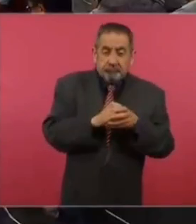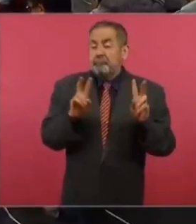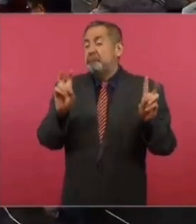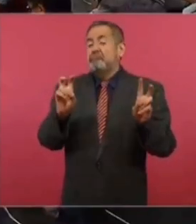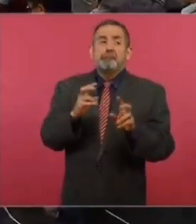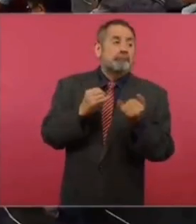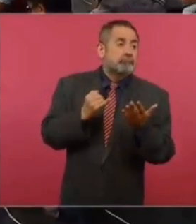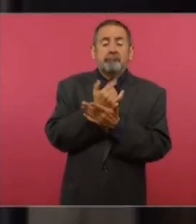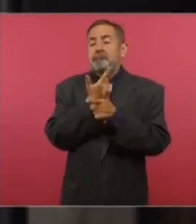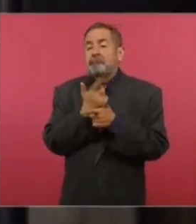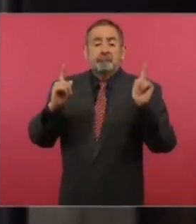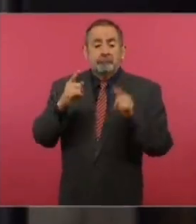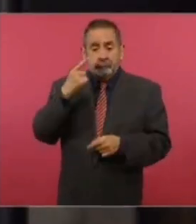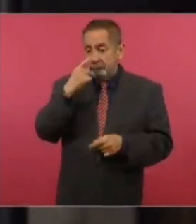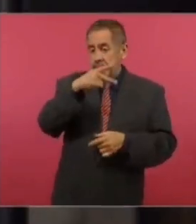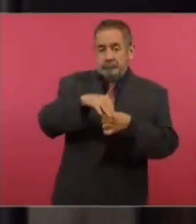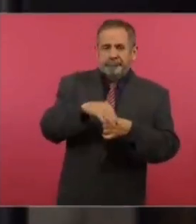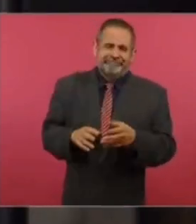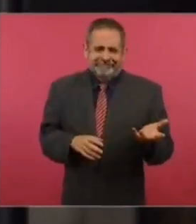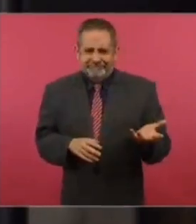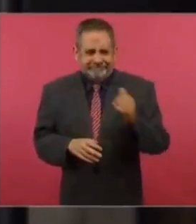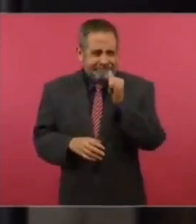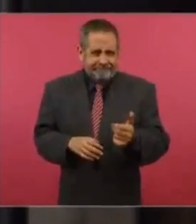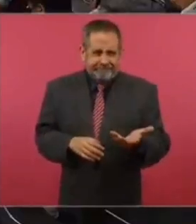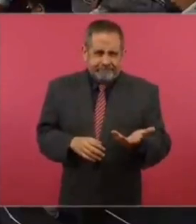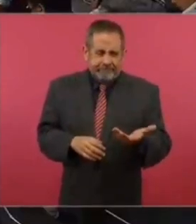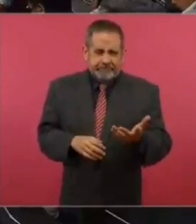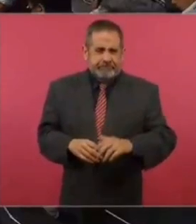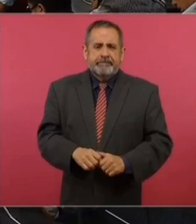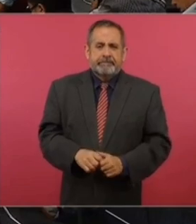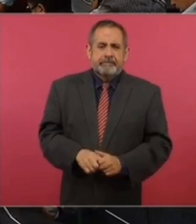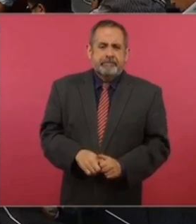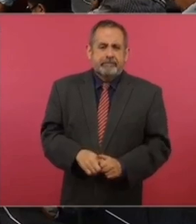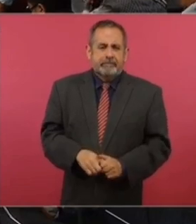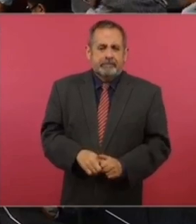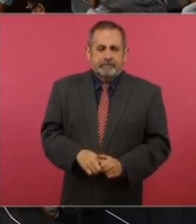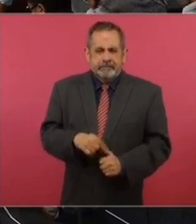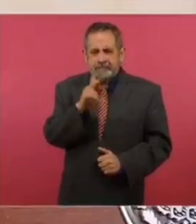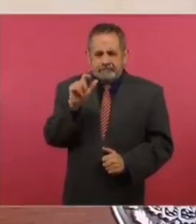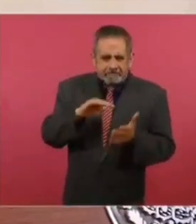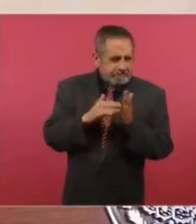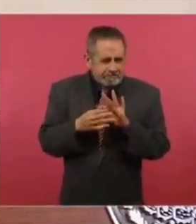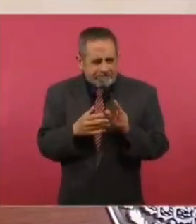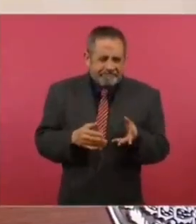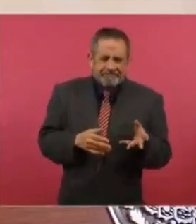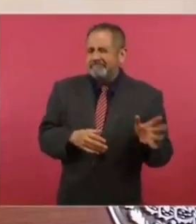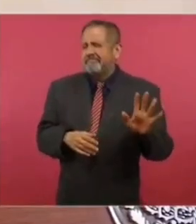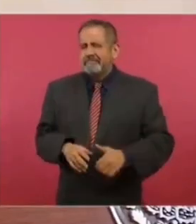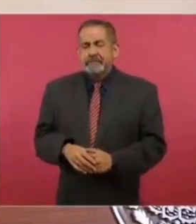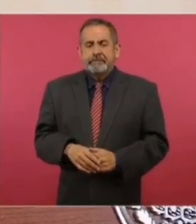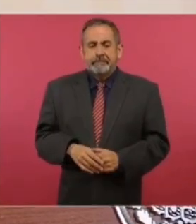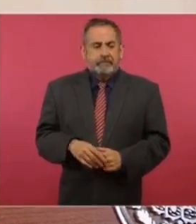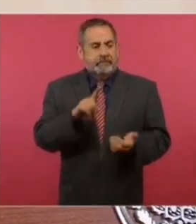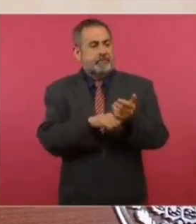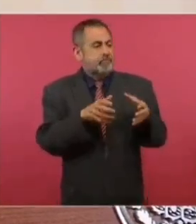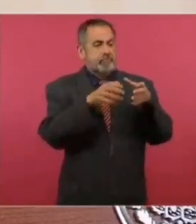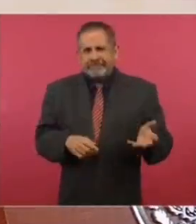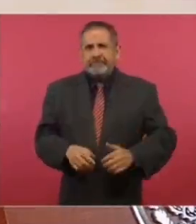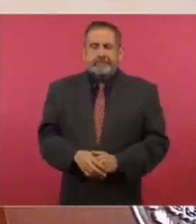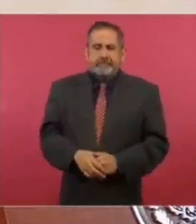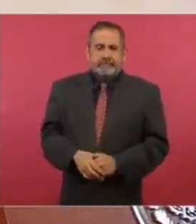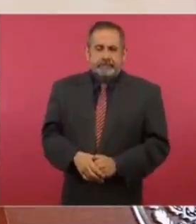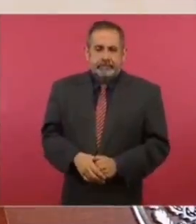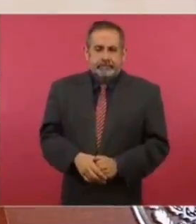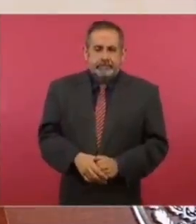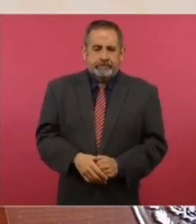democrática con toda una estrategia bien manipulada desde la cúspide con los medios.